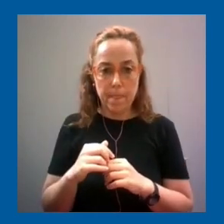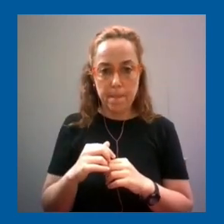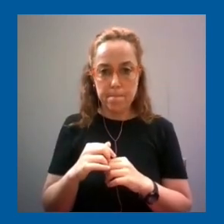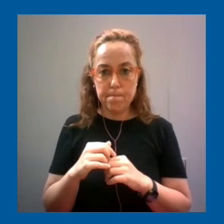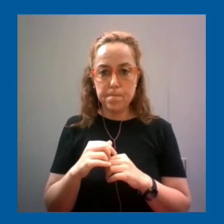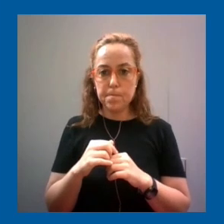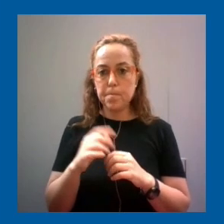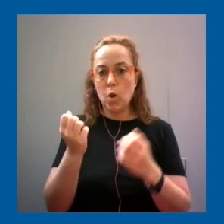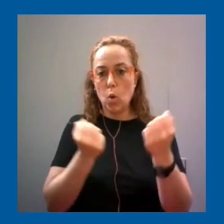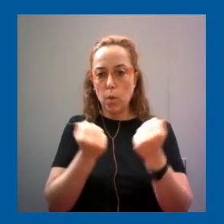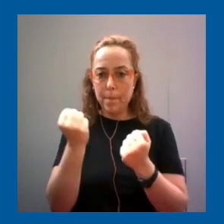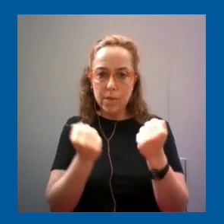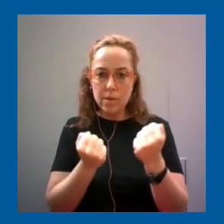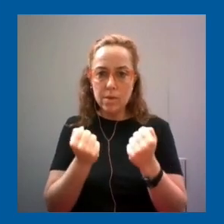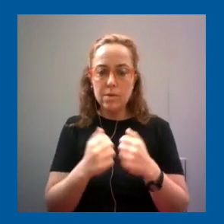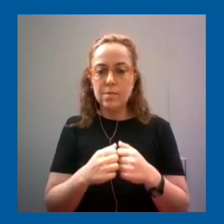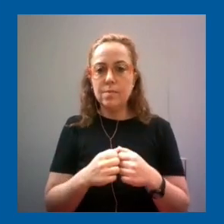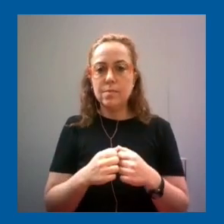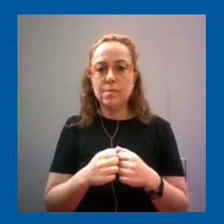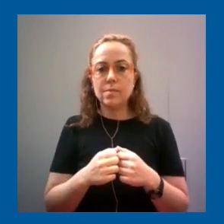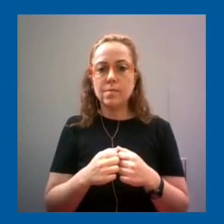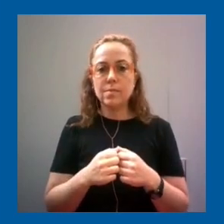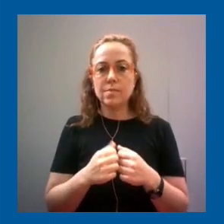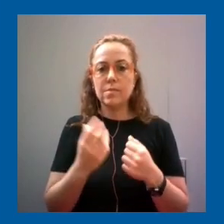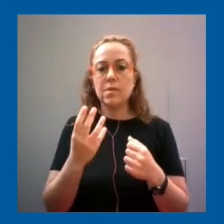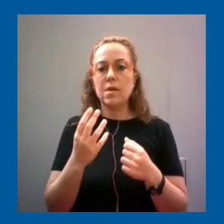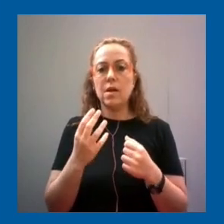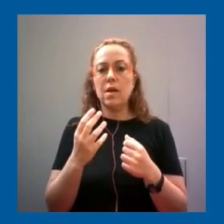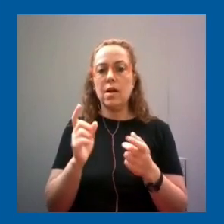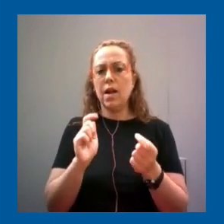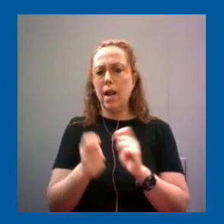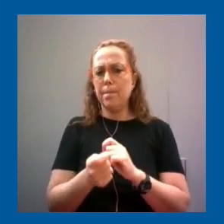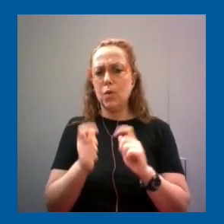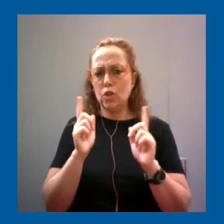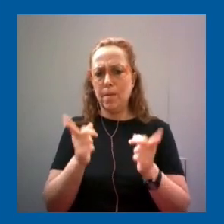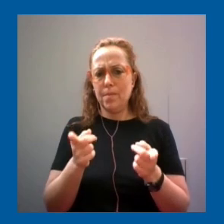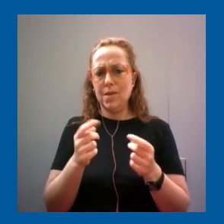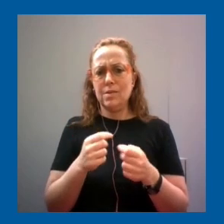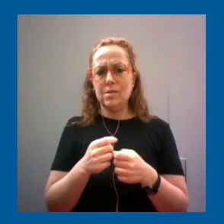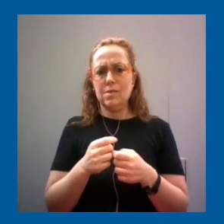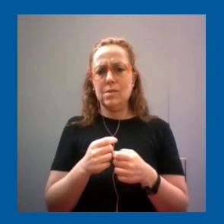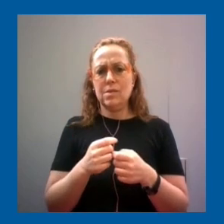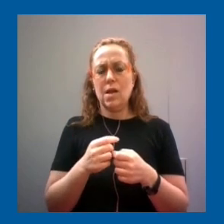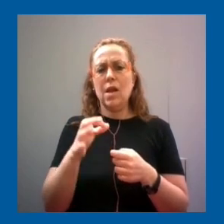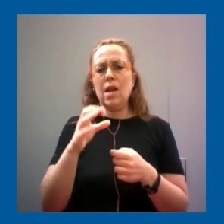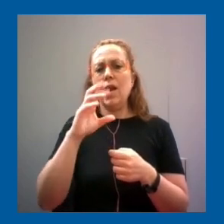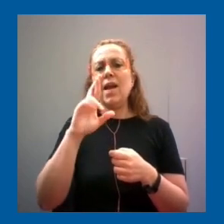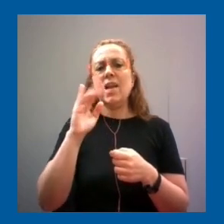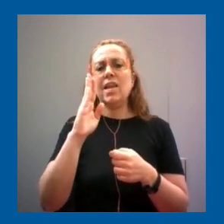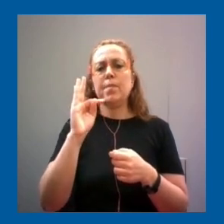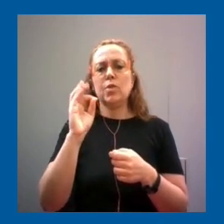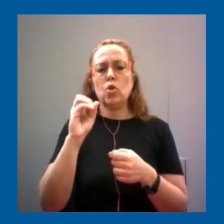economía hay muchísimos cambios por ejemplo todo el tema de las criptomonedas y lo que es el blockchain con todos